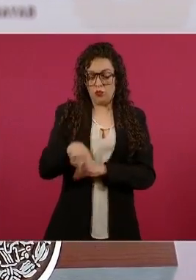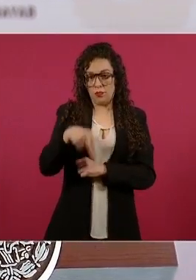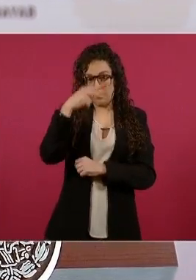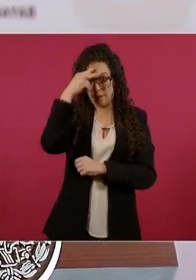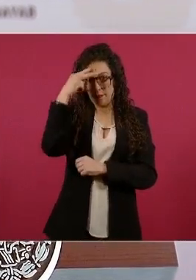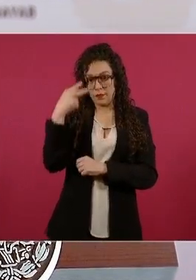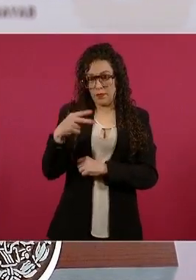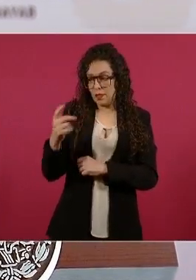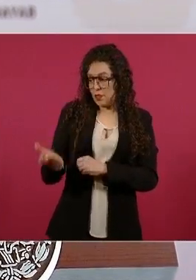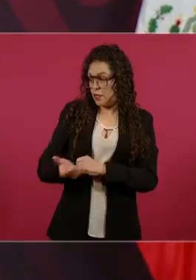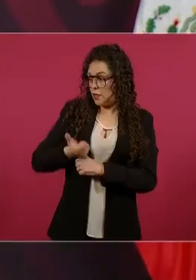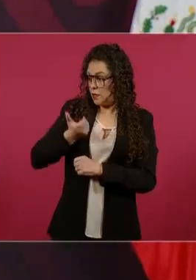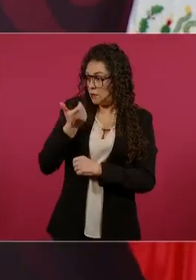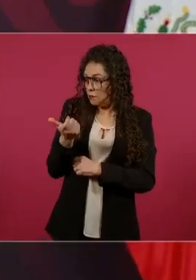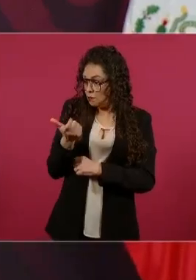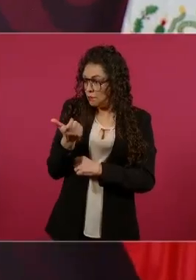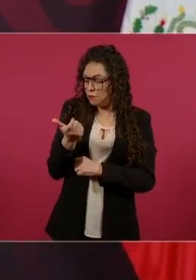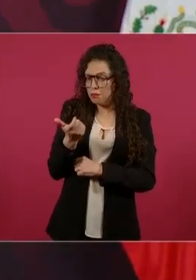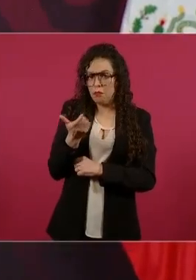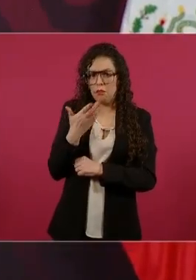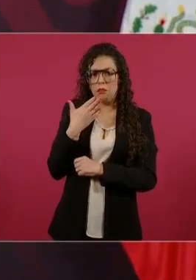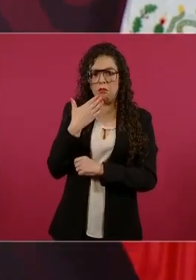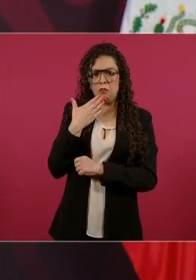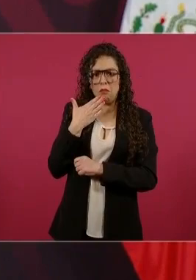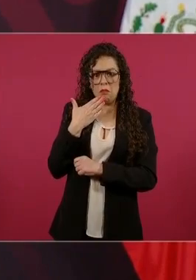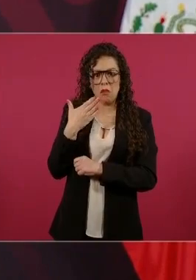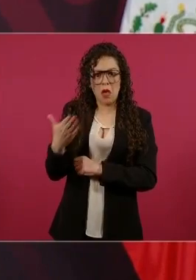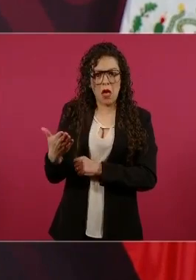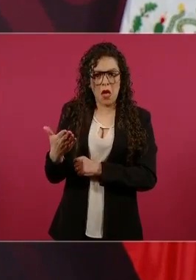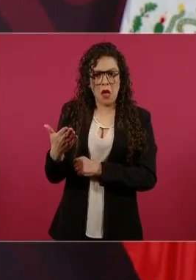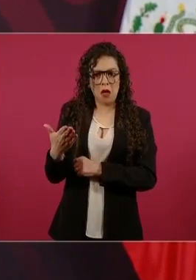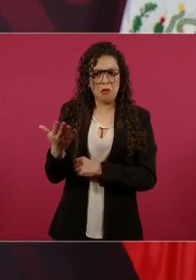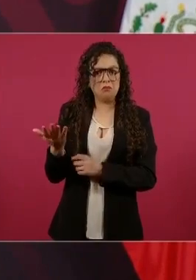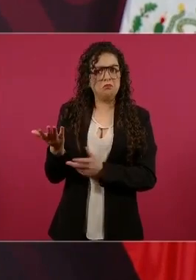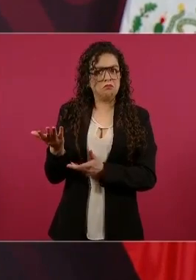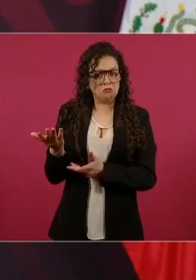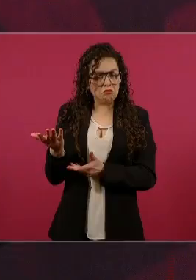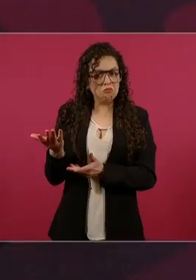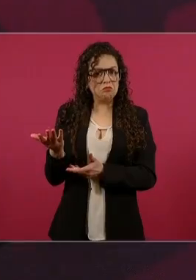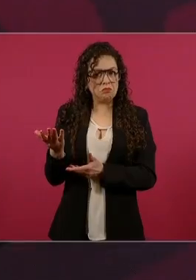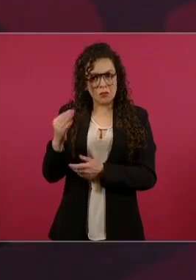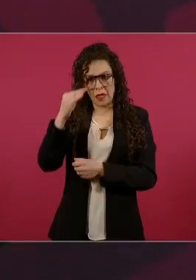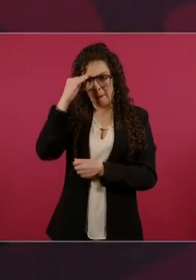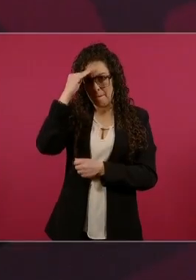están muy fuertes en nuestro país.